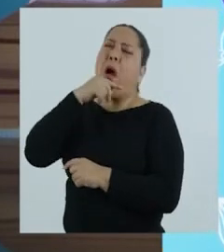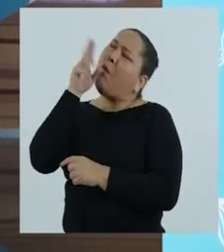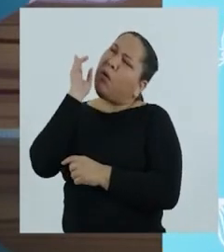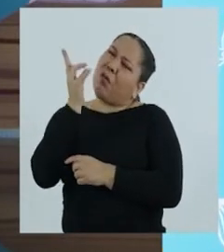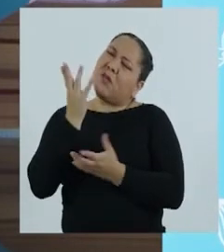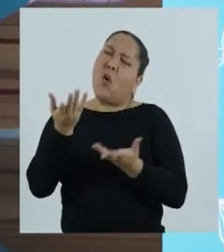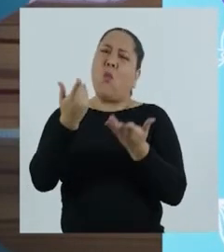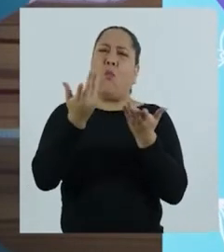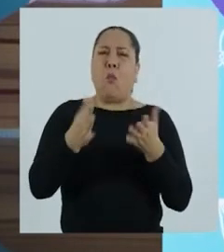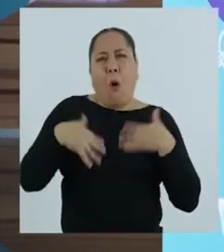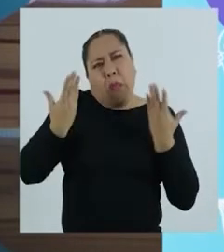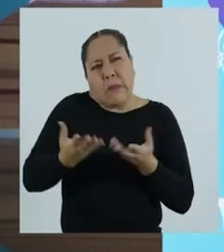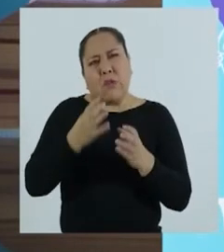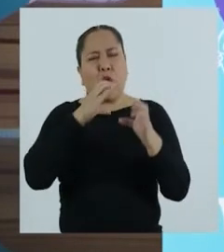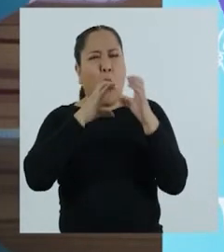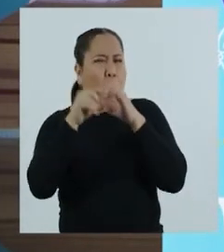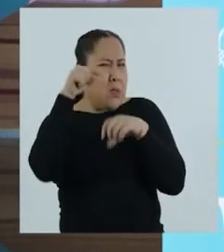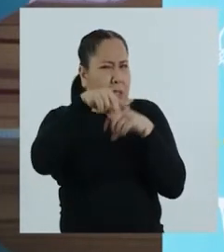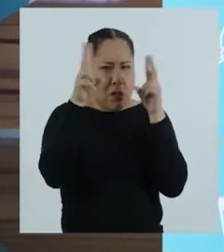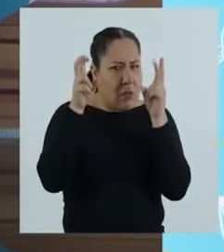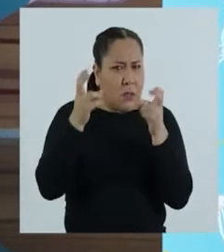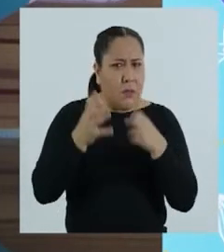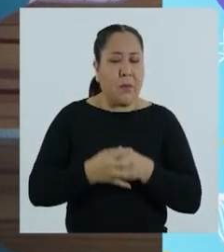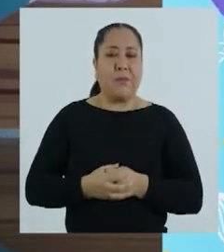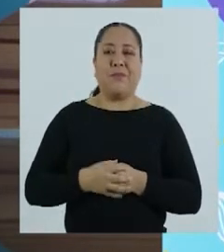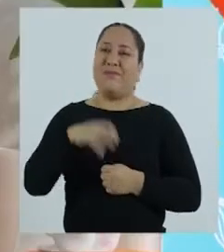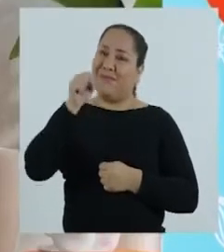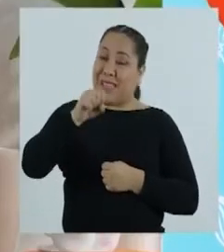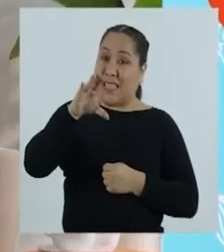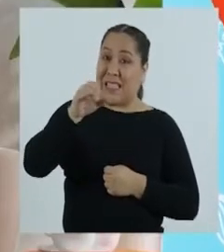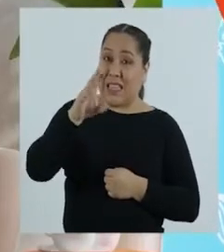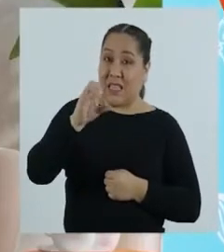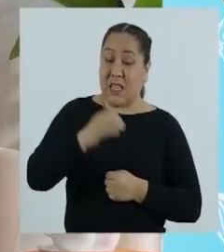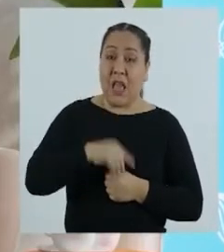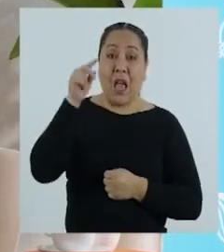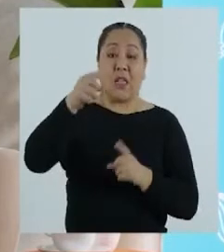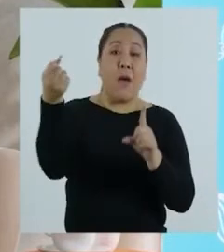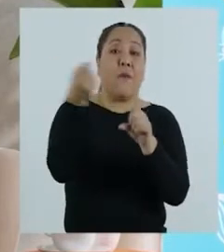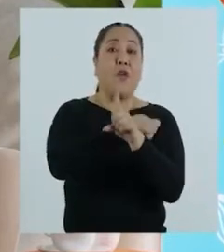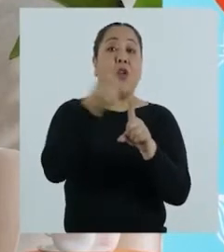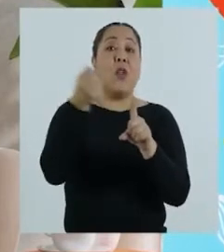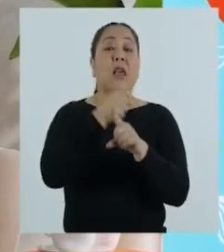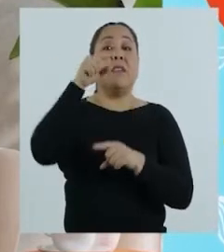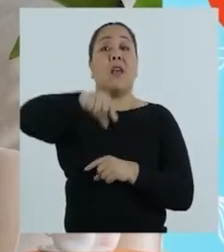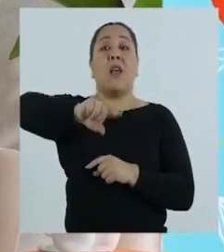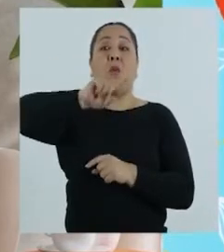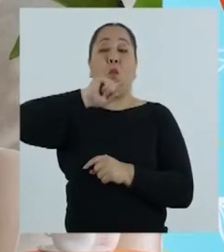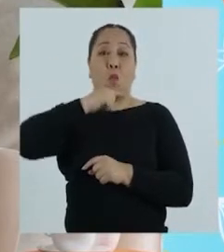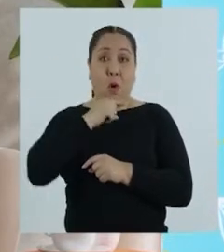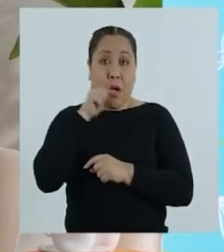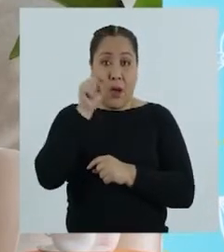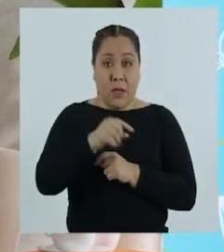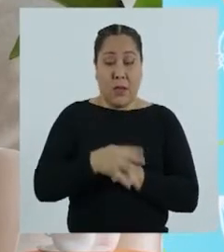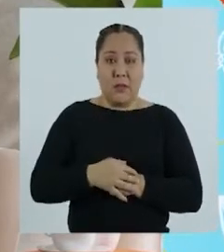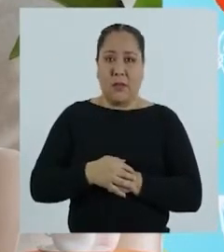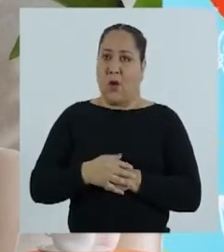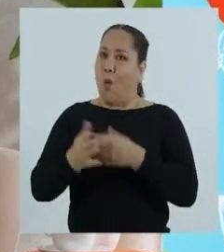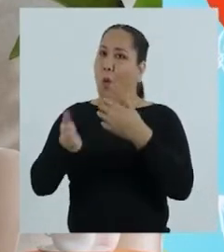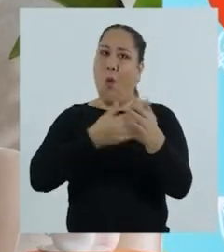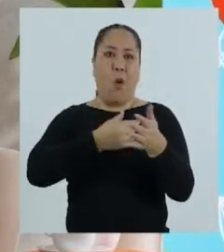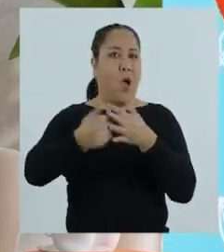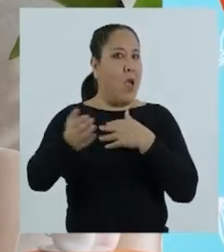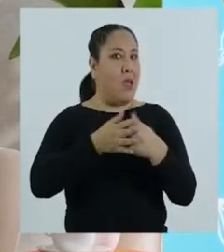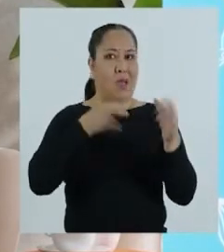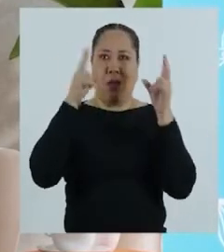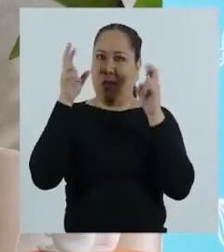mujer. Profesora, ¿podríamos hablar sobre el tema? Claro que sí, Cecina. La violencia contra las mujeres